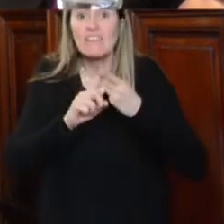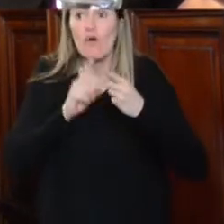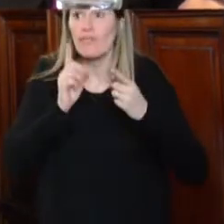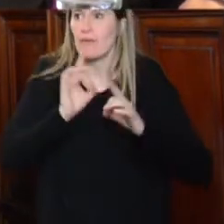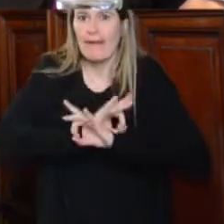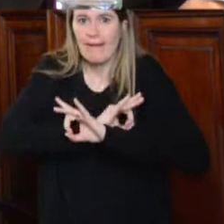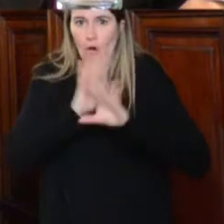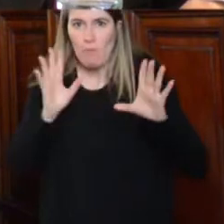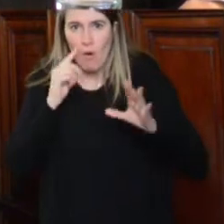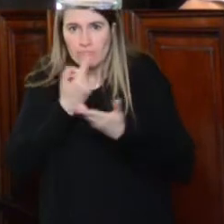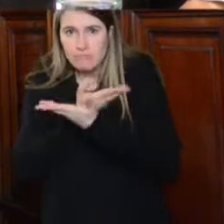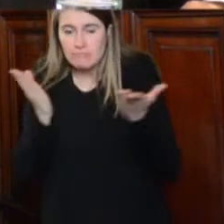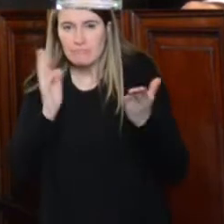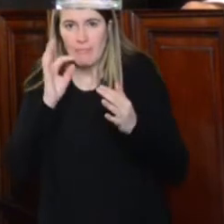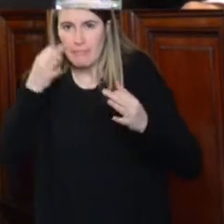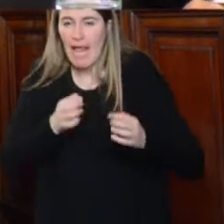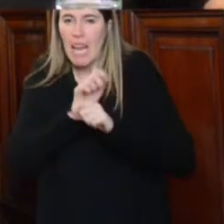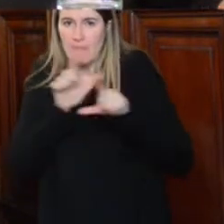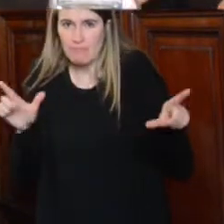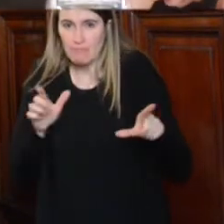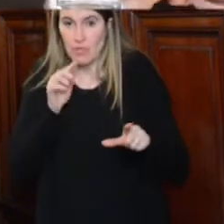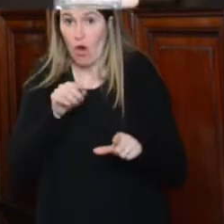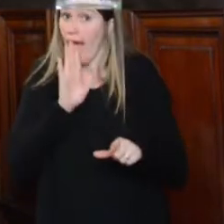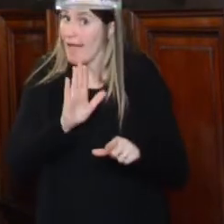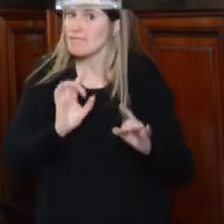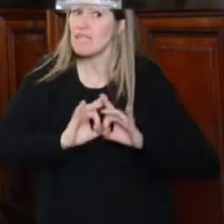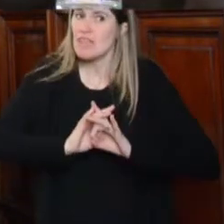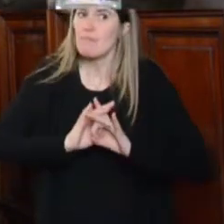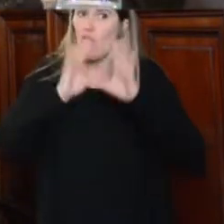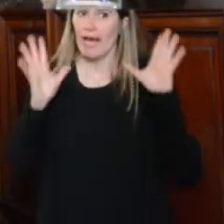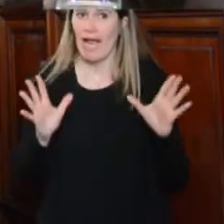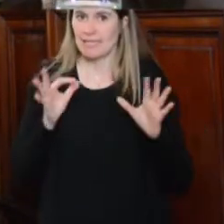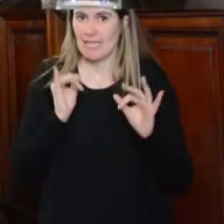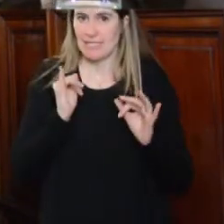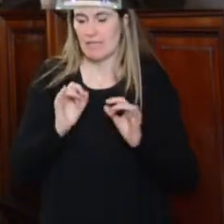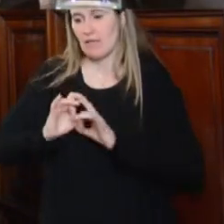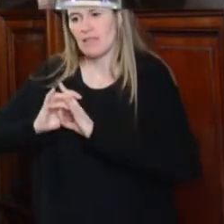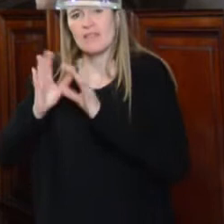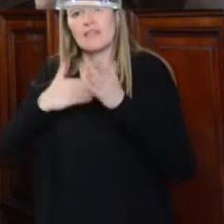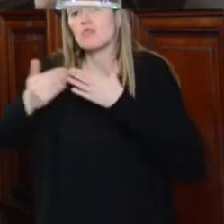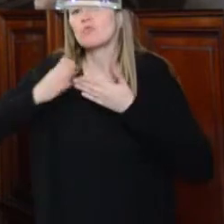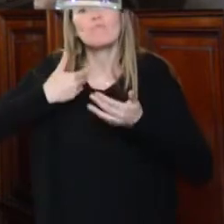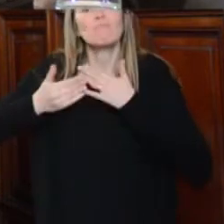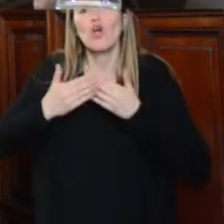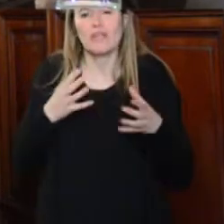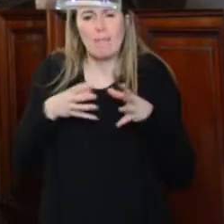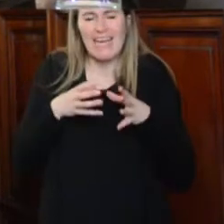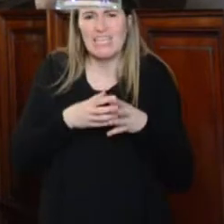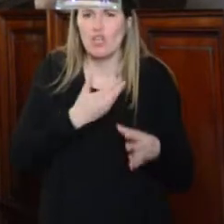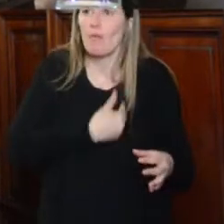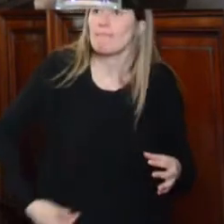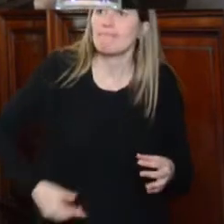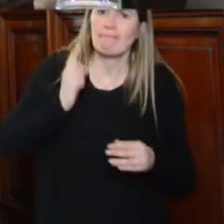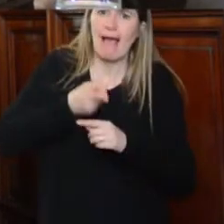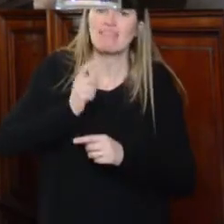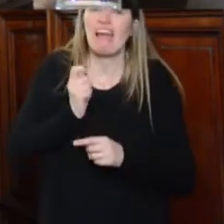es un ideario de una sociedad democrática con independencia de las posiciones políticas que se tengan, requisito